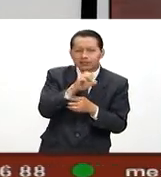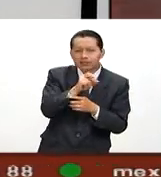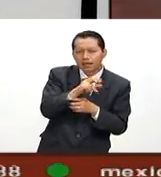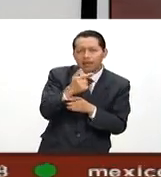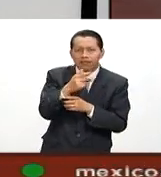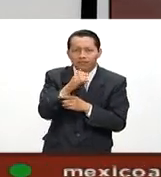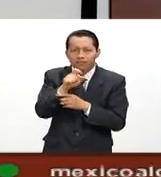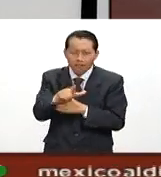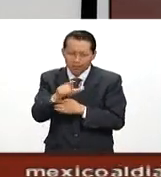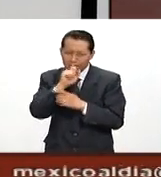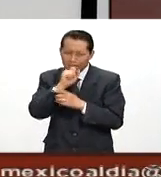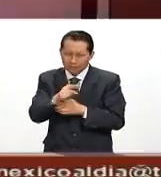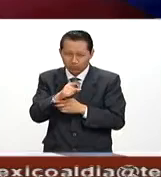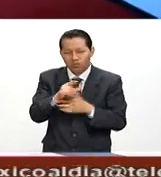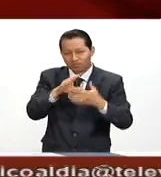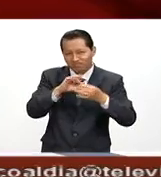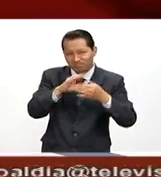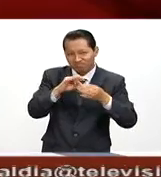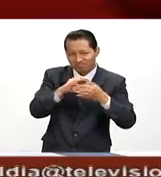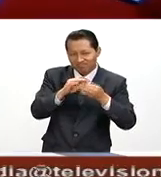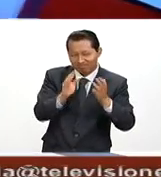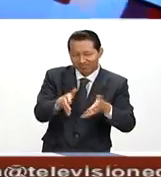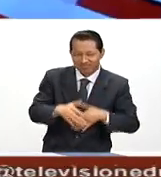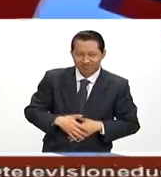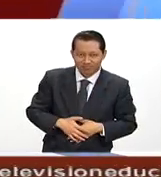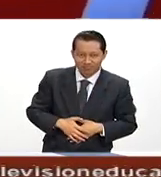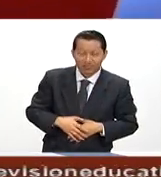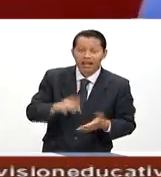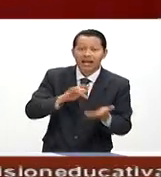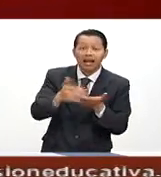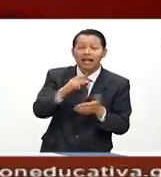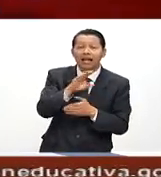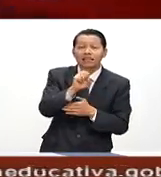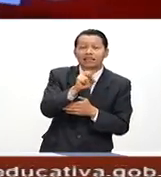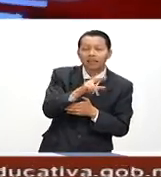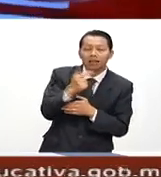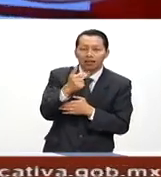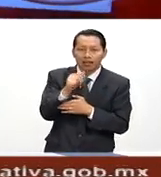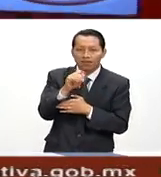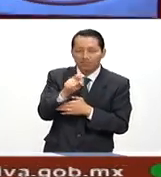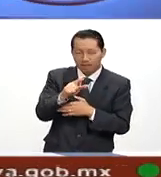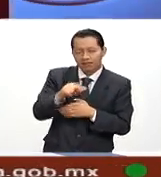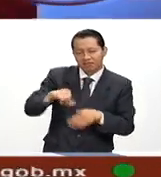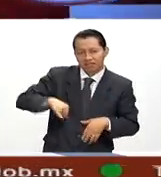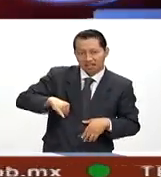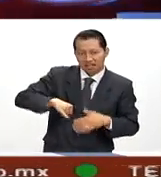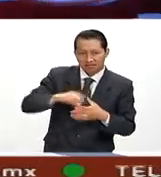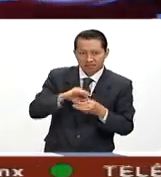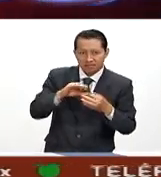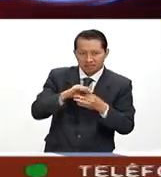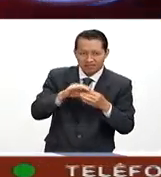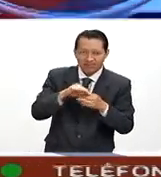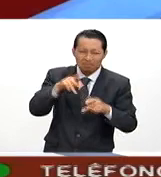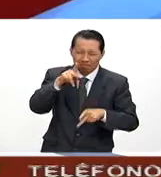así como te lo cuento. Hasta ahora. Muchas gracias, César Gabriel. Como siempre, muy interesante tus apuntes. Vamos a hacer una breve pausa. Regresamos. Esto es